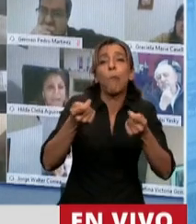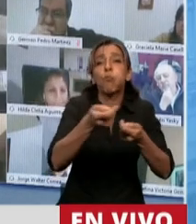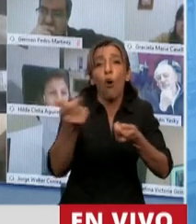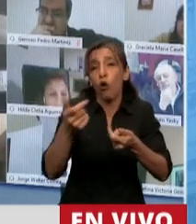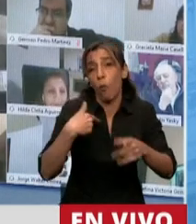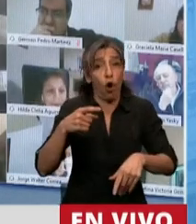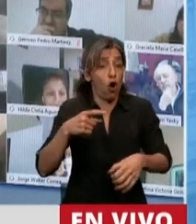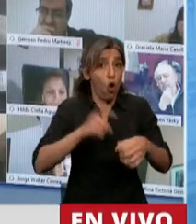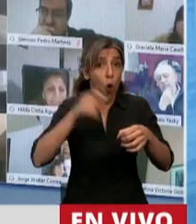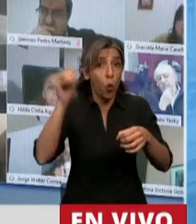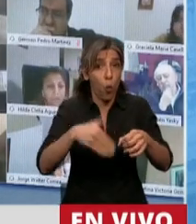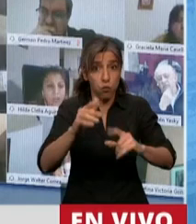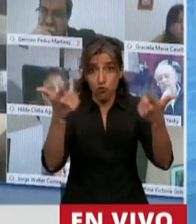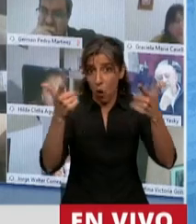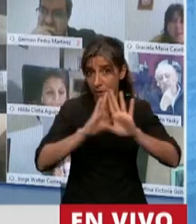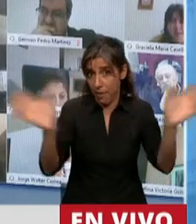quórum legal,